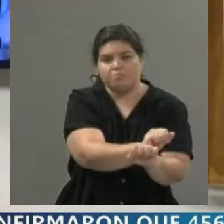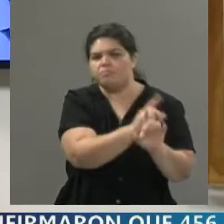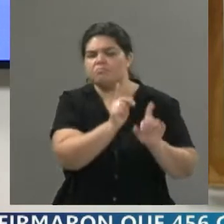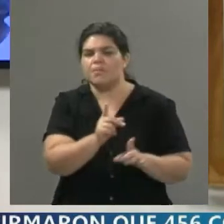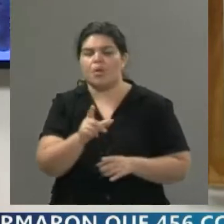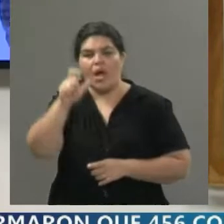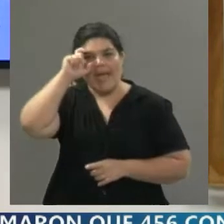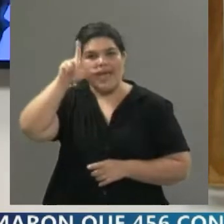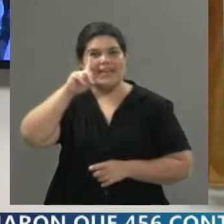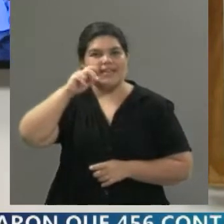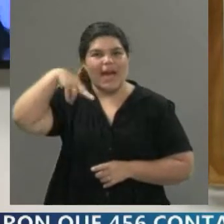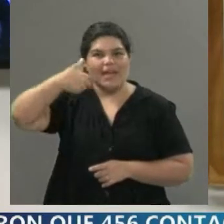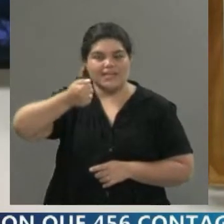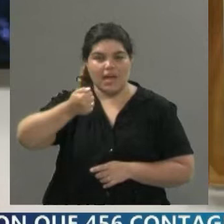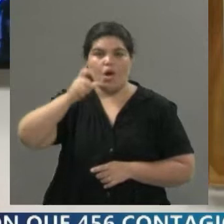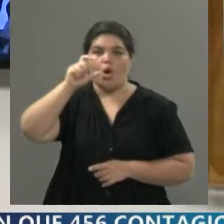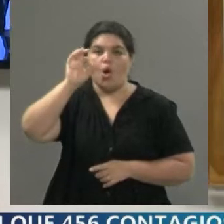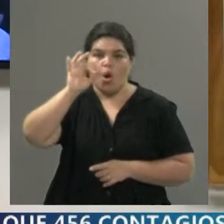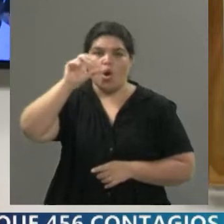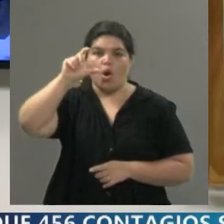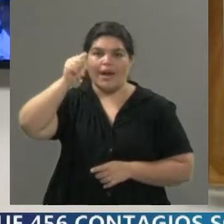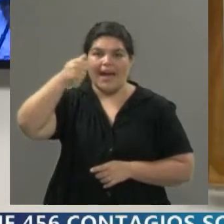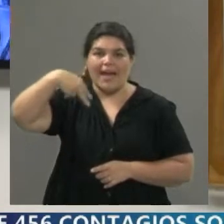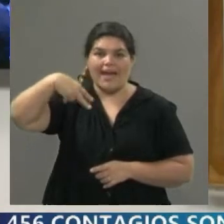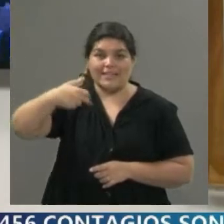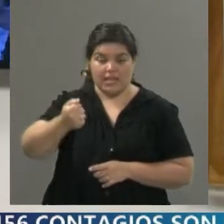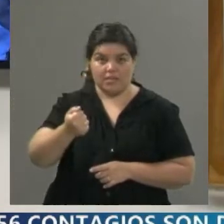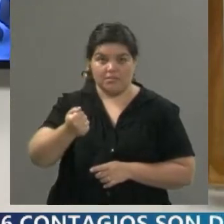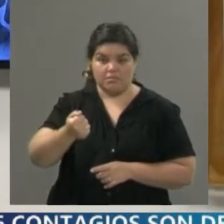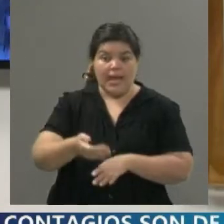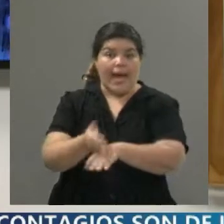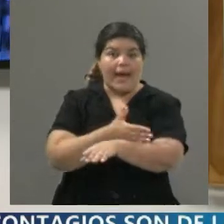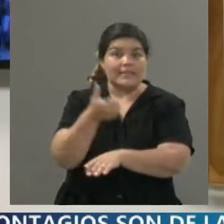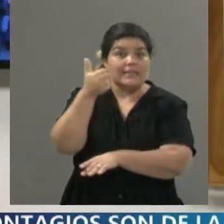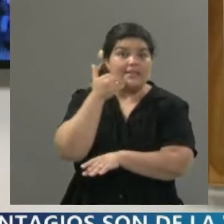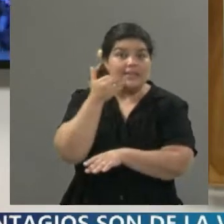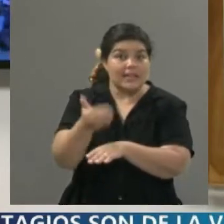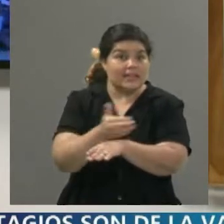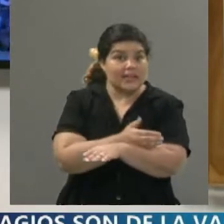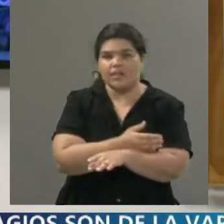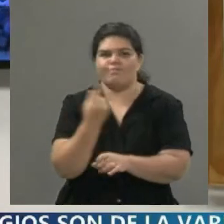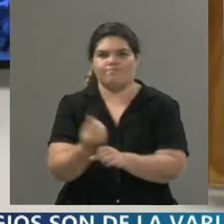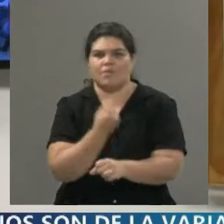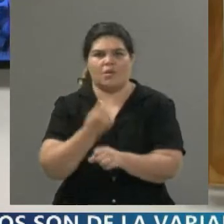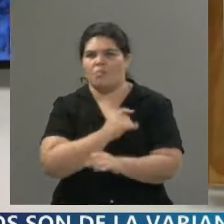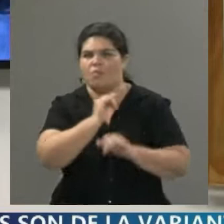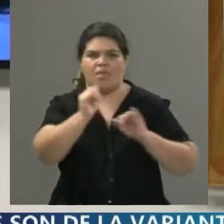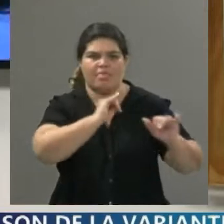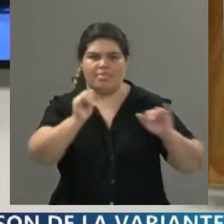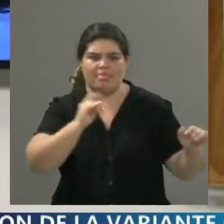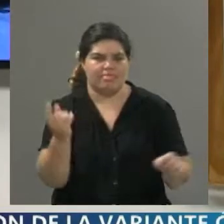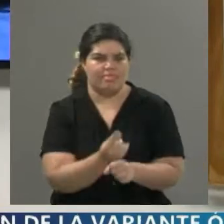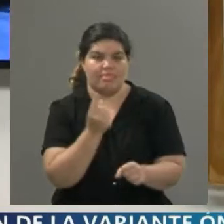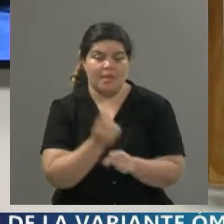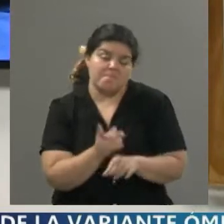final porque no pueden darlo antes de las 18 que se hace a nivel nacional esta presentación, pero nos dice más o menos lo